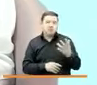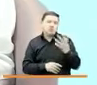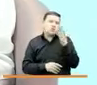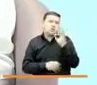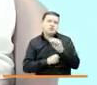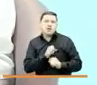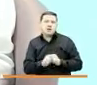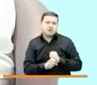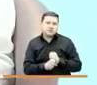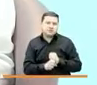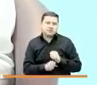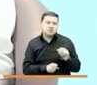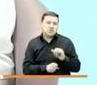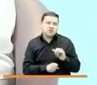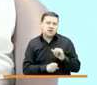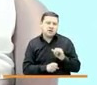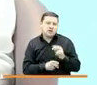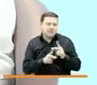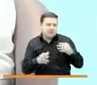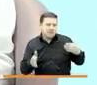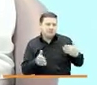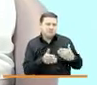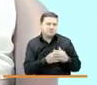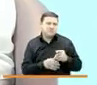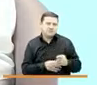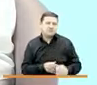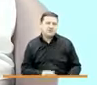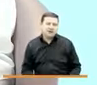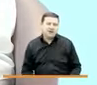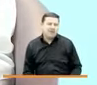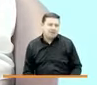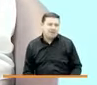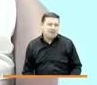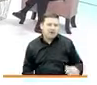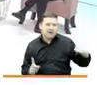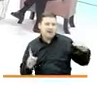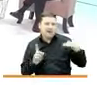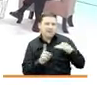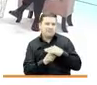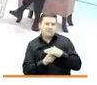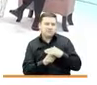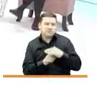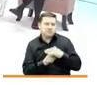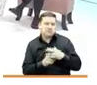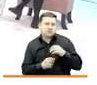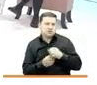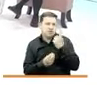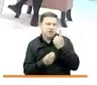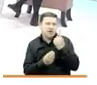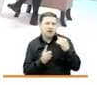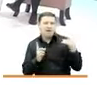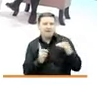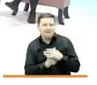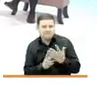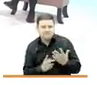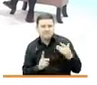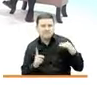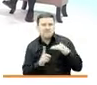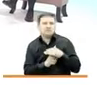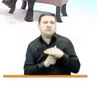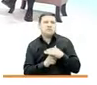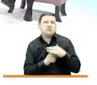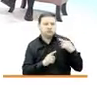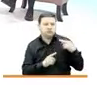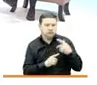prácticamente de vigencia, y afectó el sistema político, afectó la